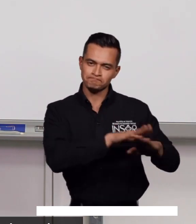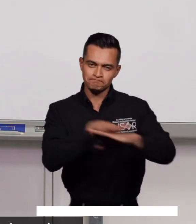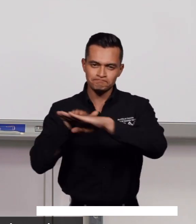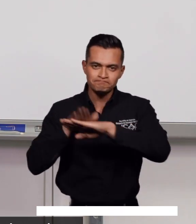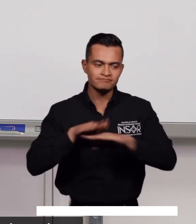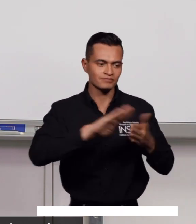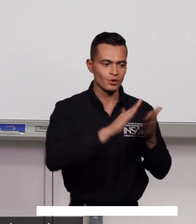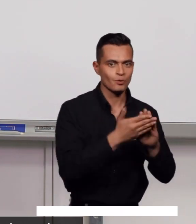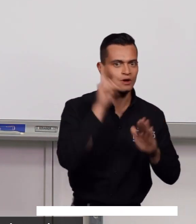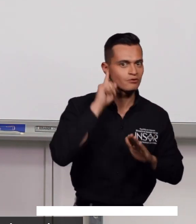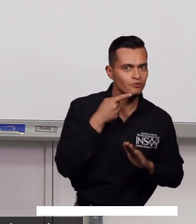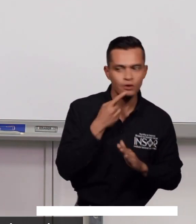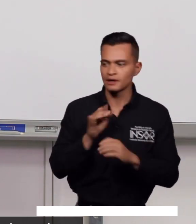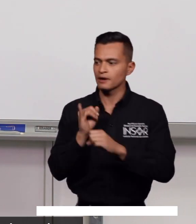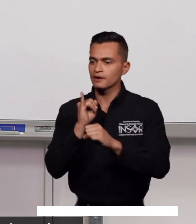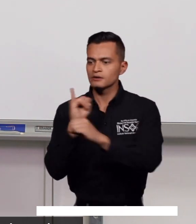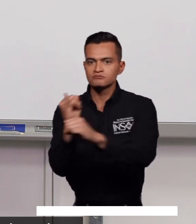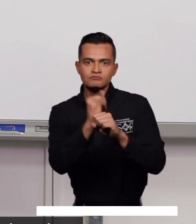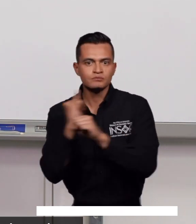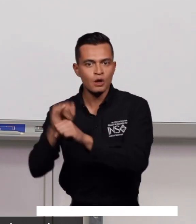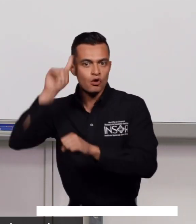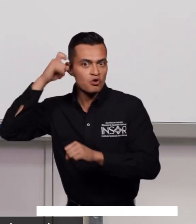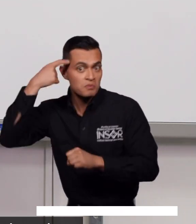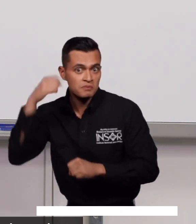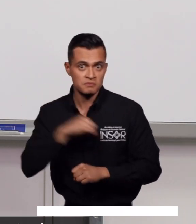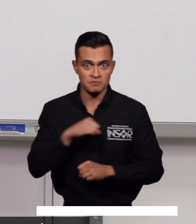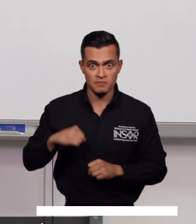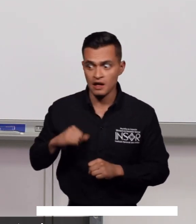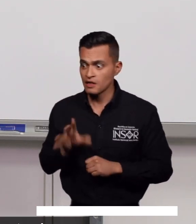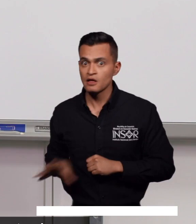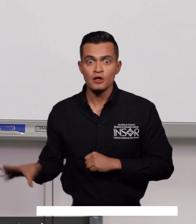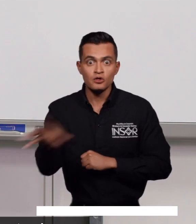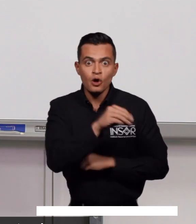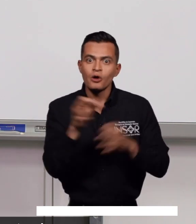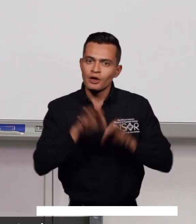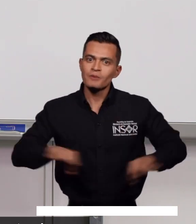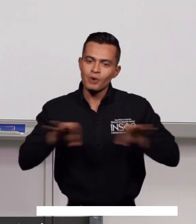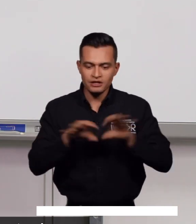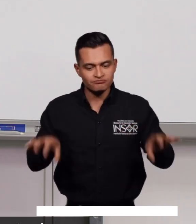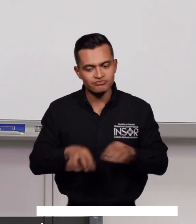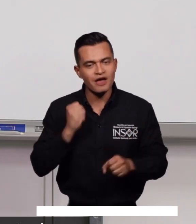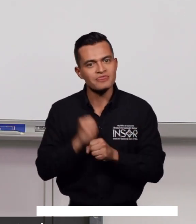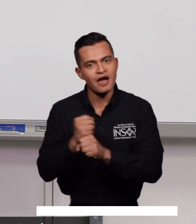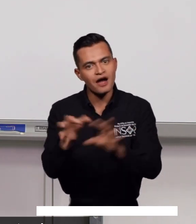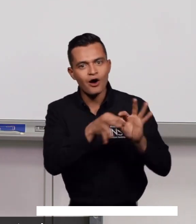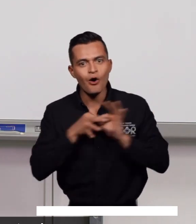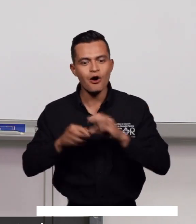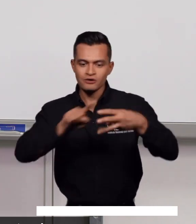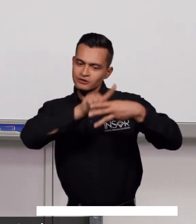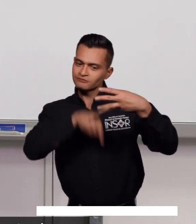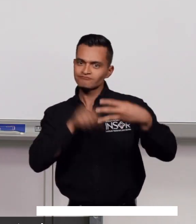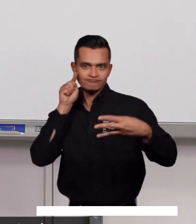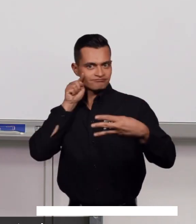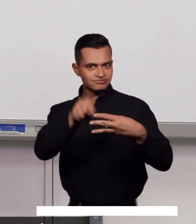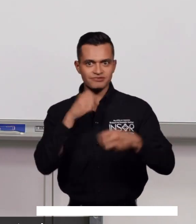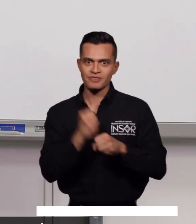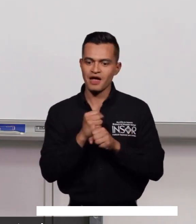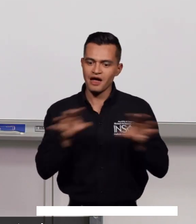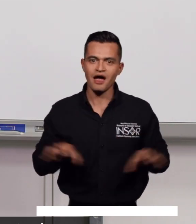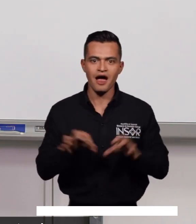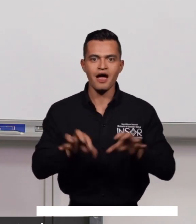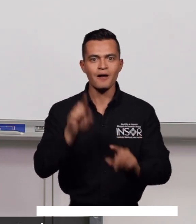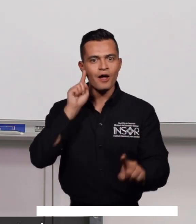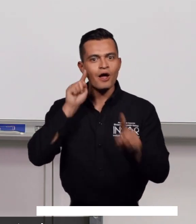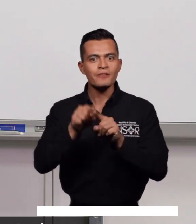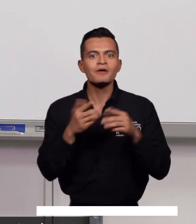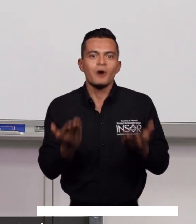a las instituciones gubernamentales y no gubernamentales en torno al trabajo conjunto de estas tres estrategias y